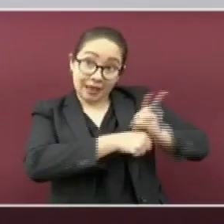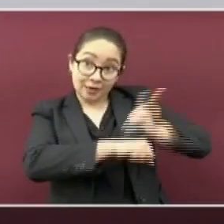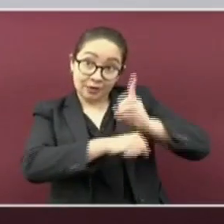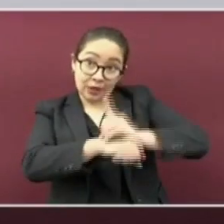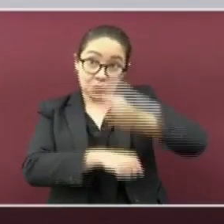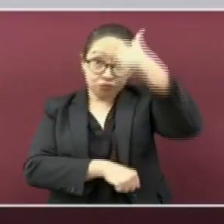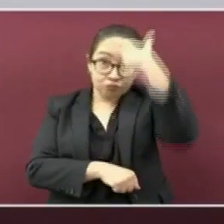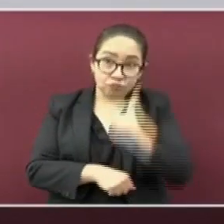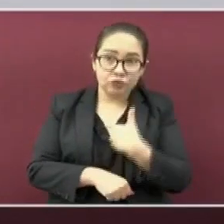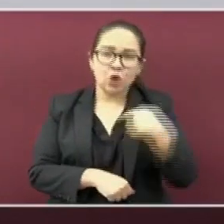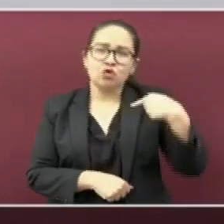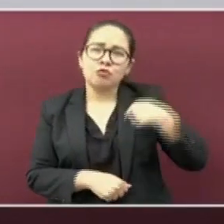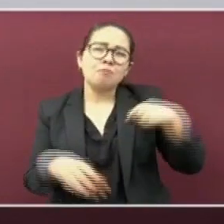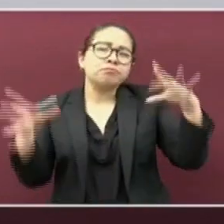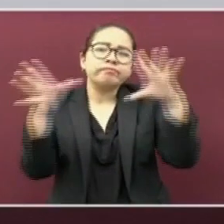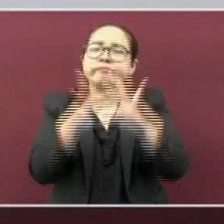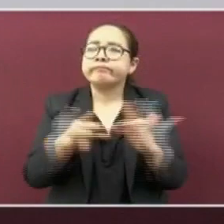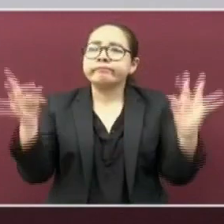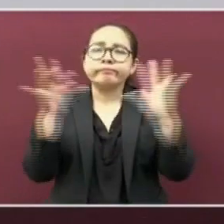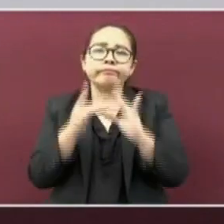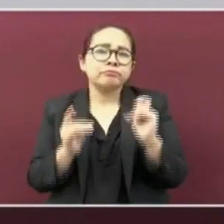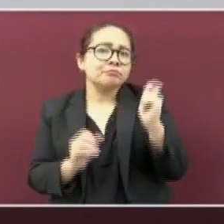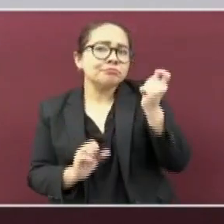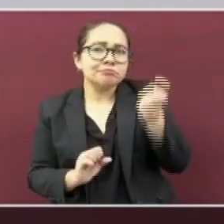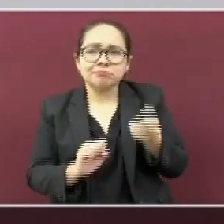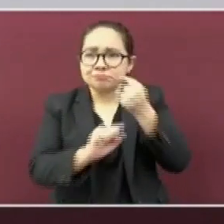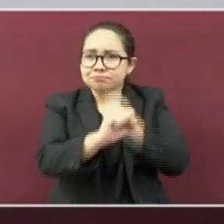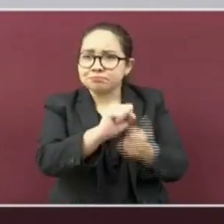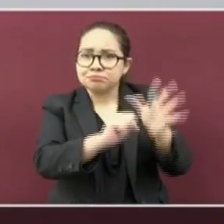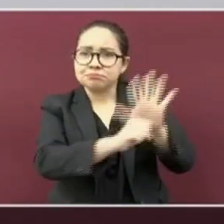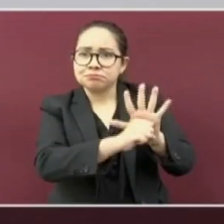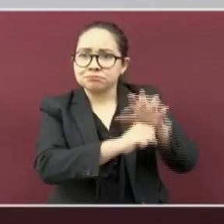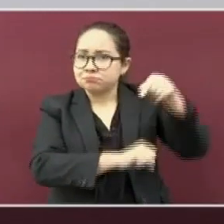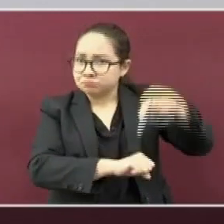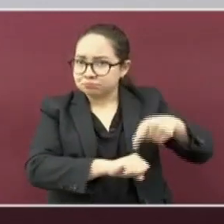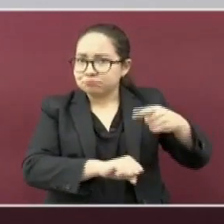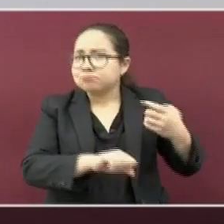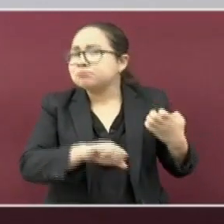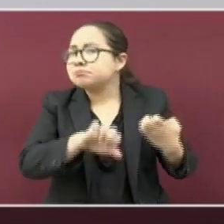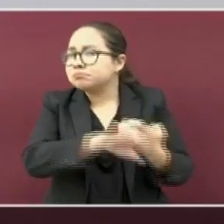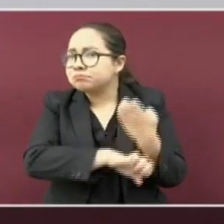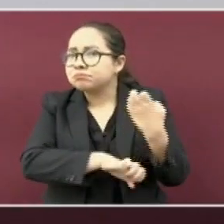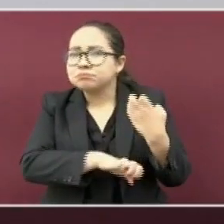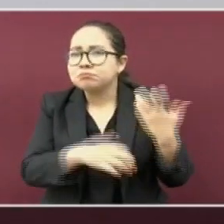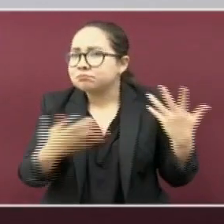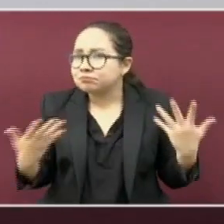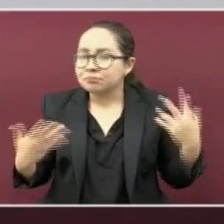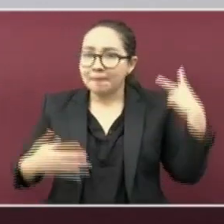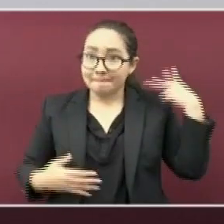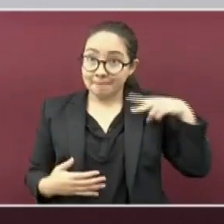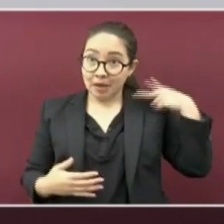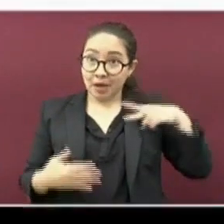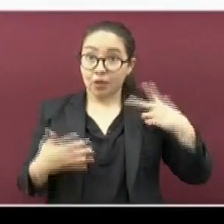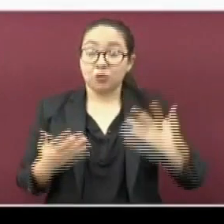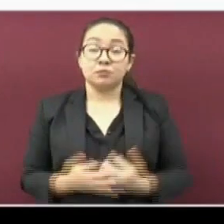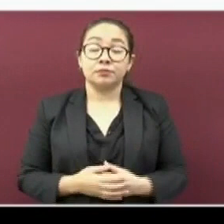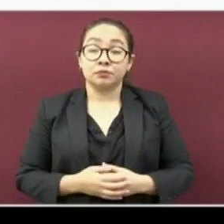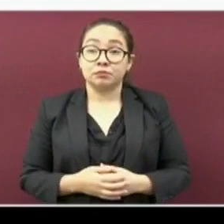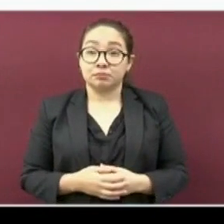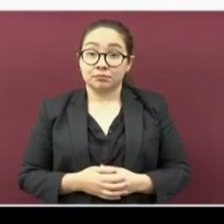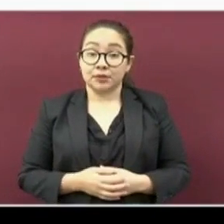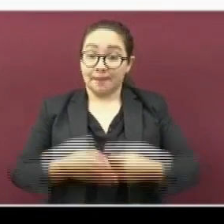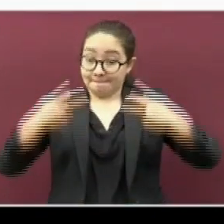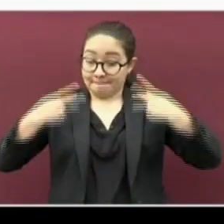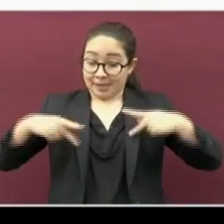comento la situación que guarda el comportamiento de la pandemia por el coronavirus en el estado. Ya son